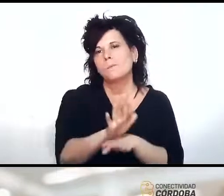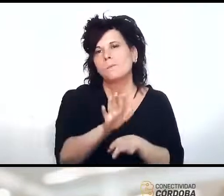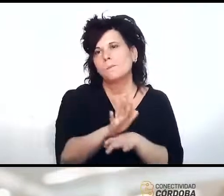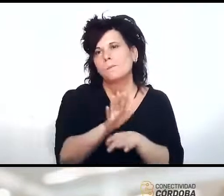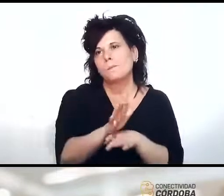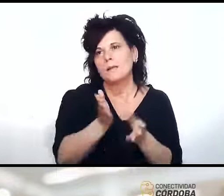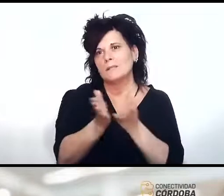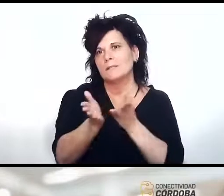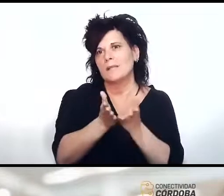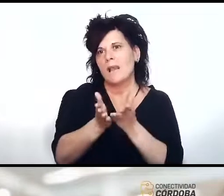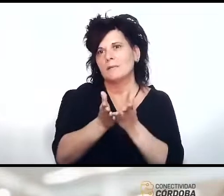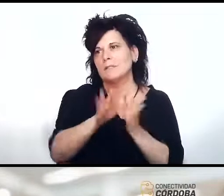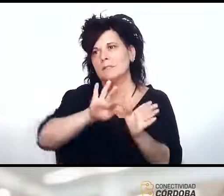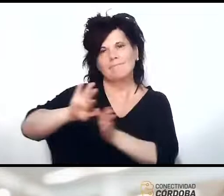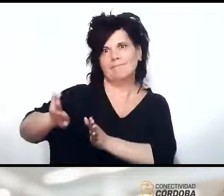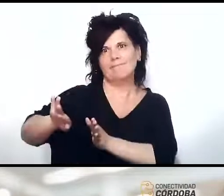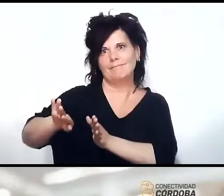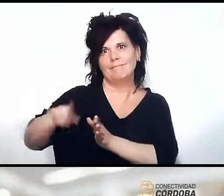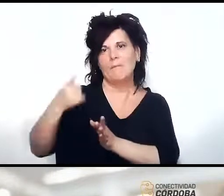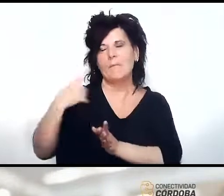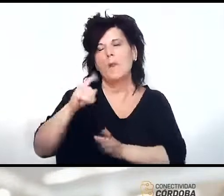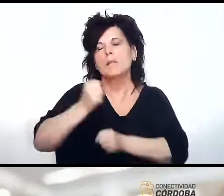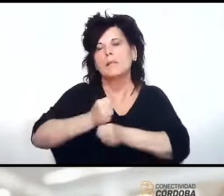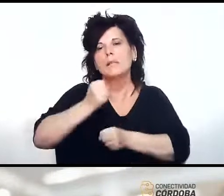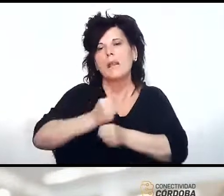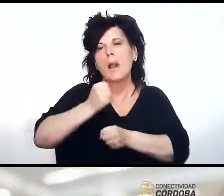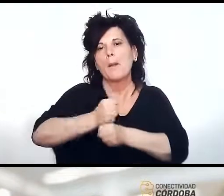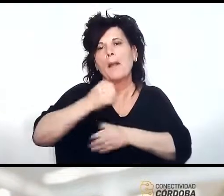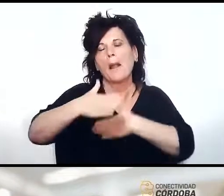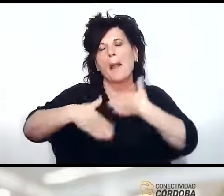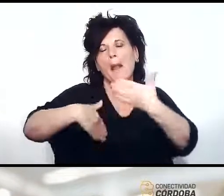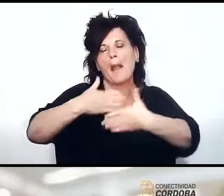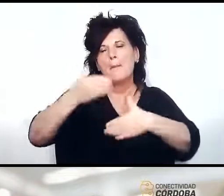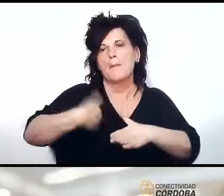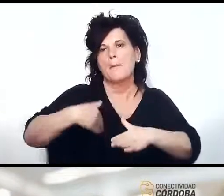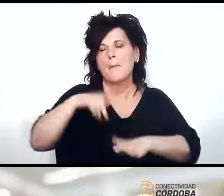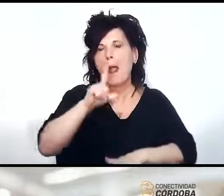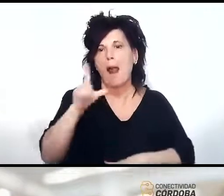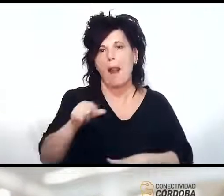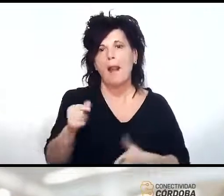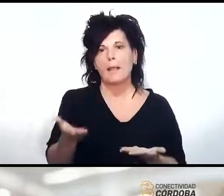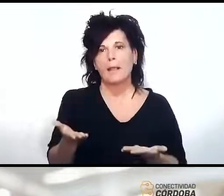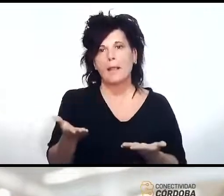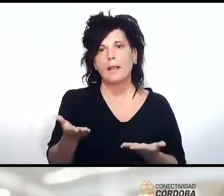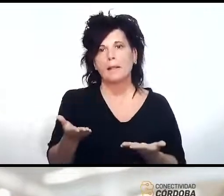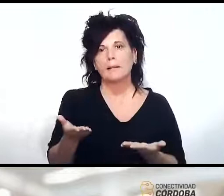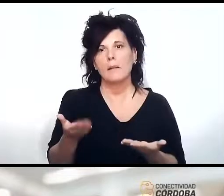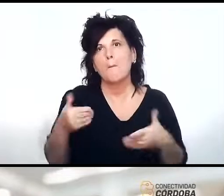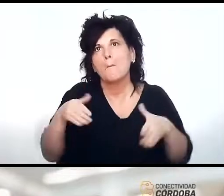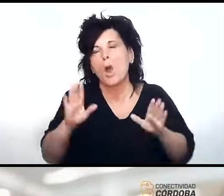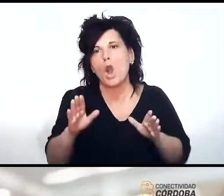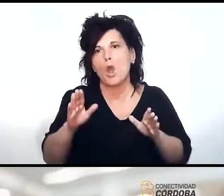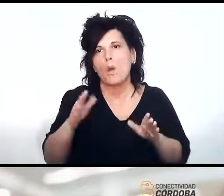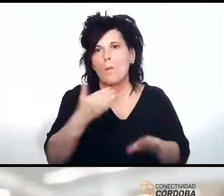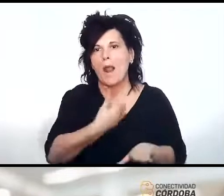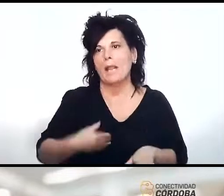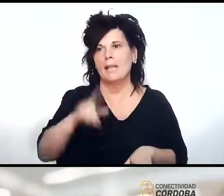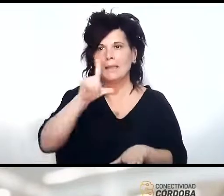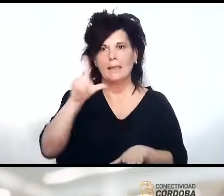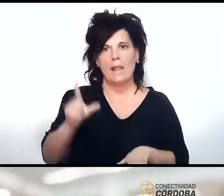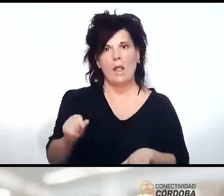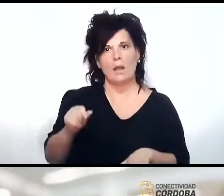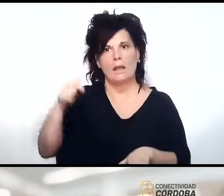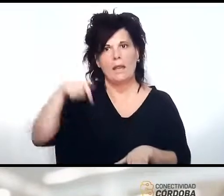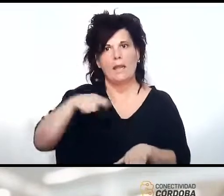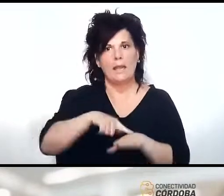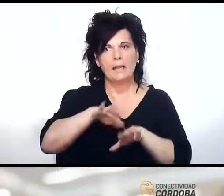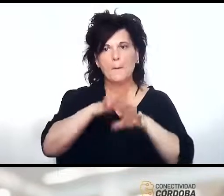servicios pero bueno se está trabajando en eso y Argentina o por lo menos el Estado argentino hoy en este